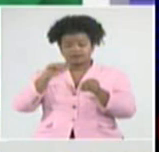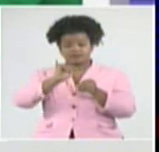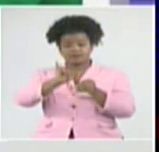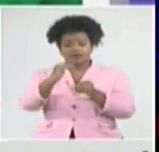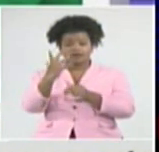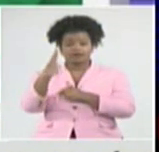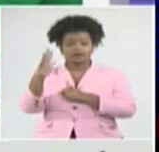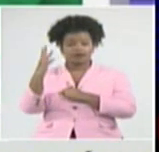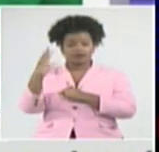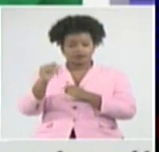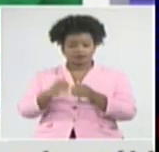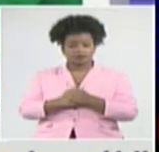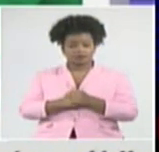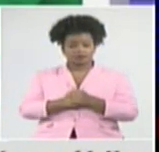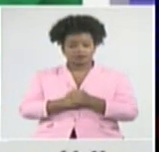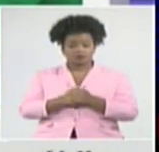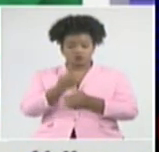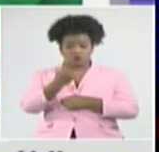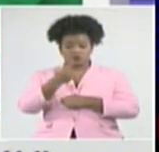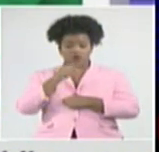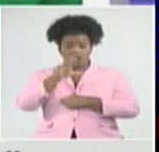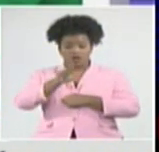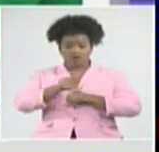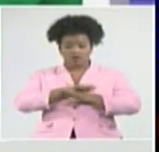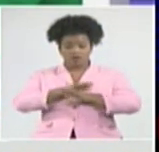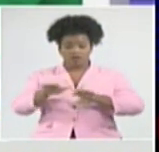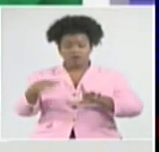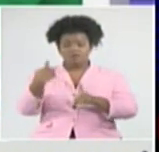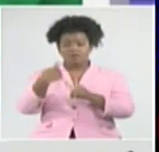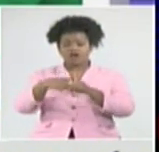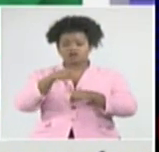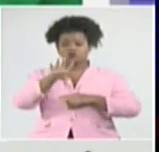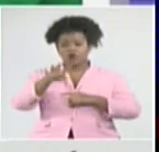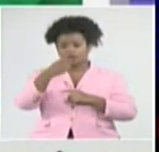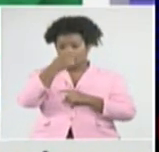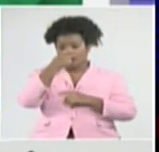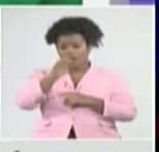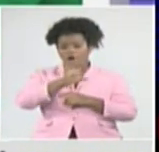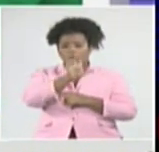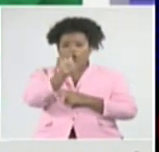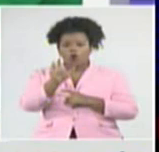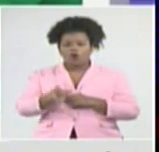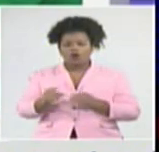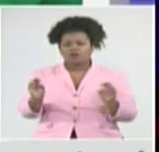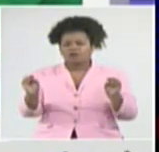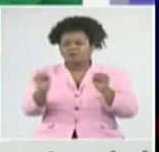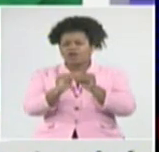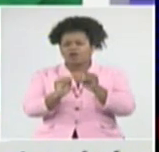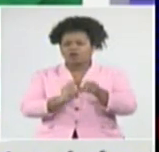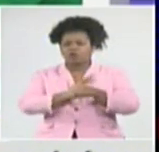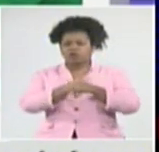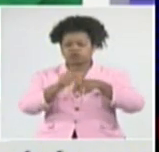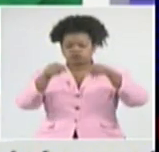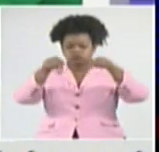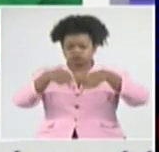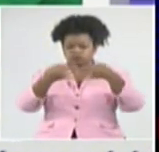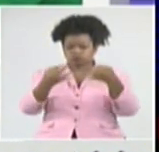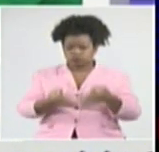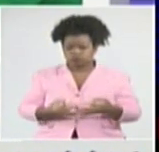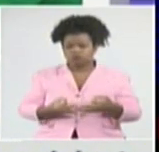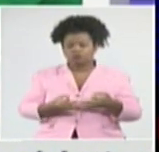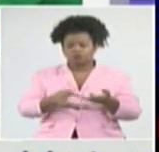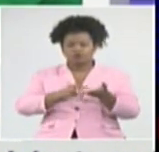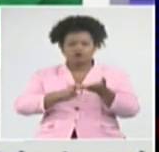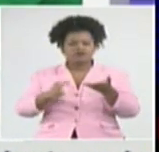el que mencionamos ya, más 4 angolanos como consecuencia, de la transmisión autóctona en la provincia de La Habana,